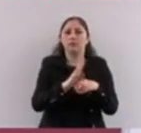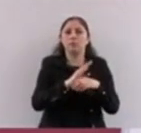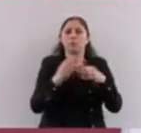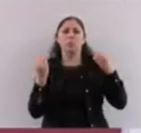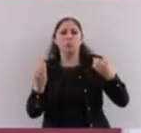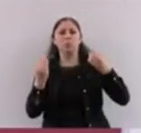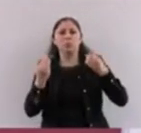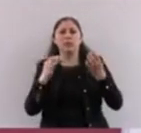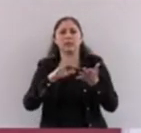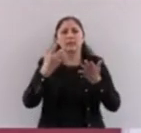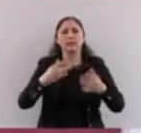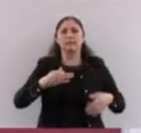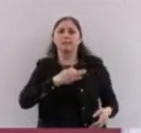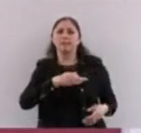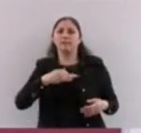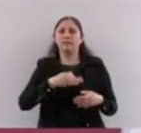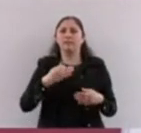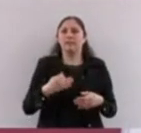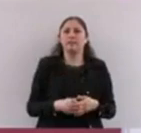su atención.